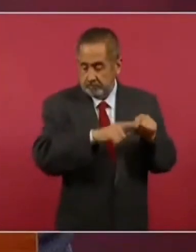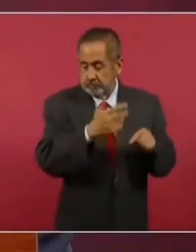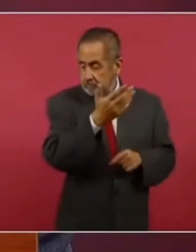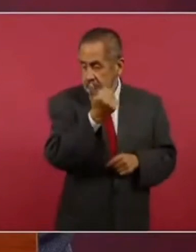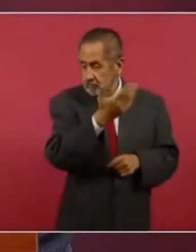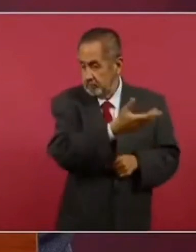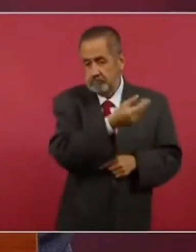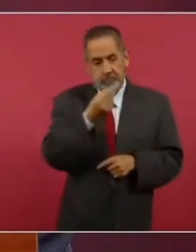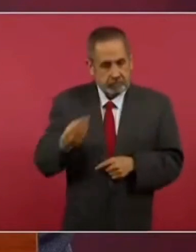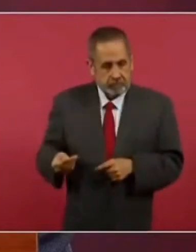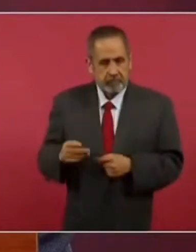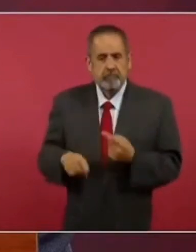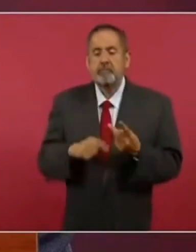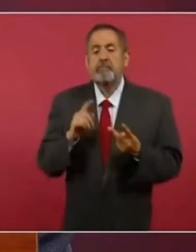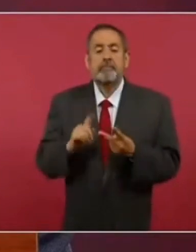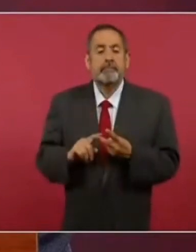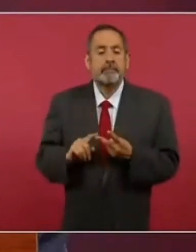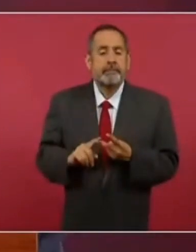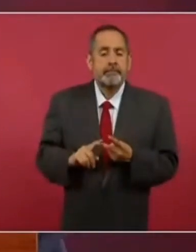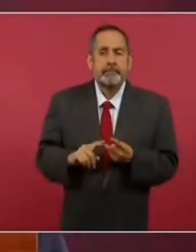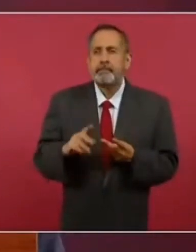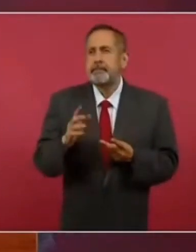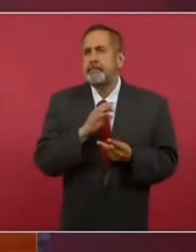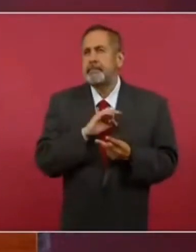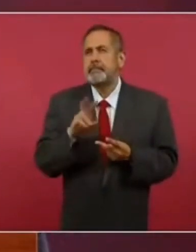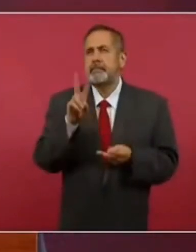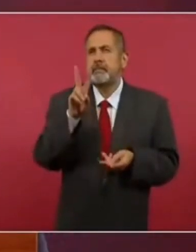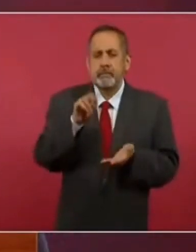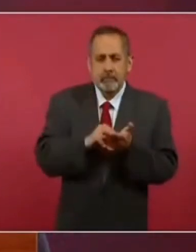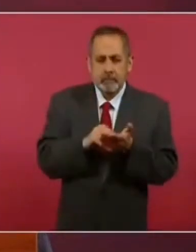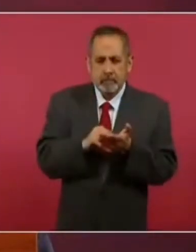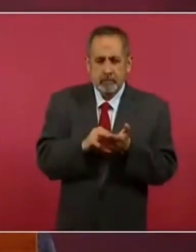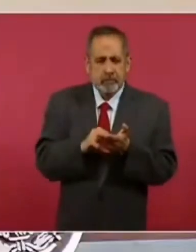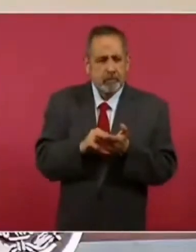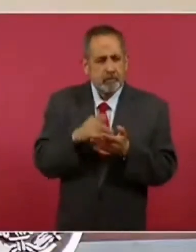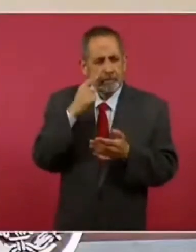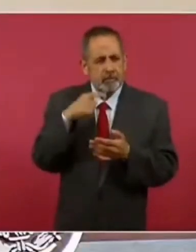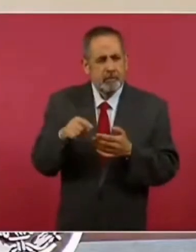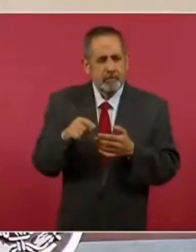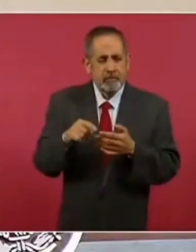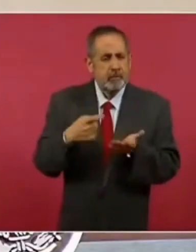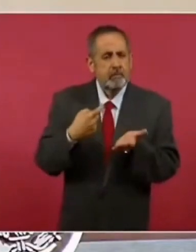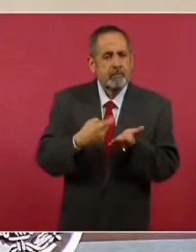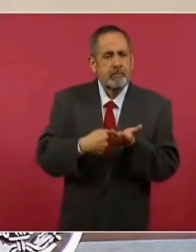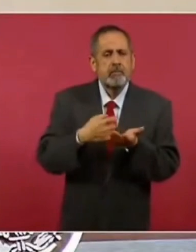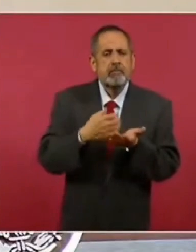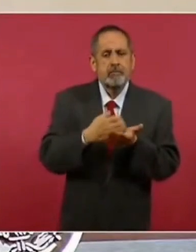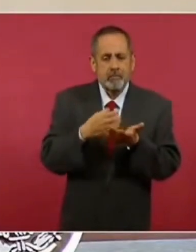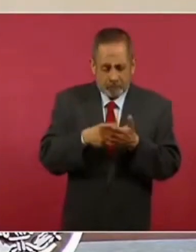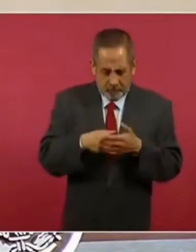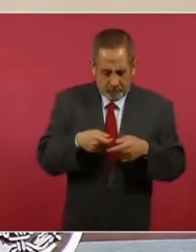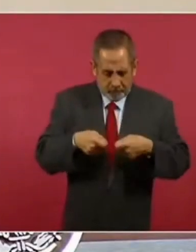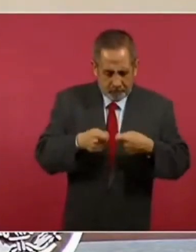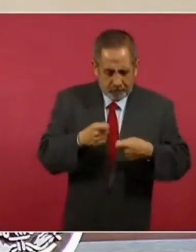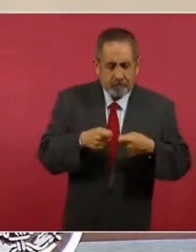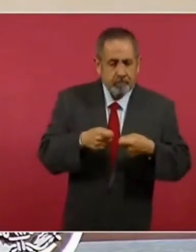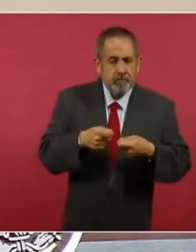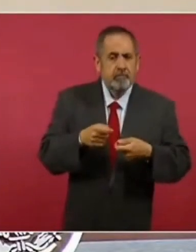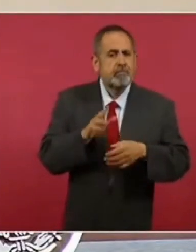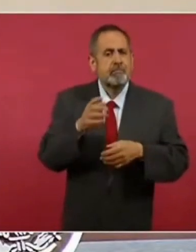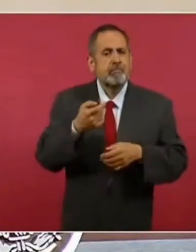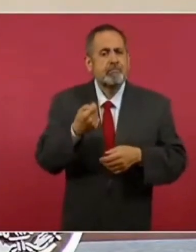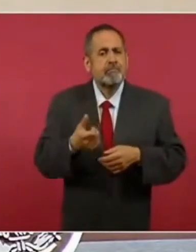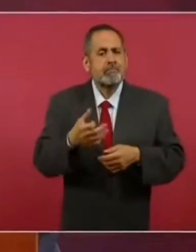más de 2.000 pequeñas achuelas de cobre que se usaban como medio de cambio